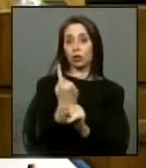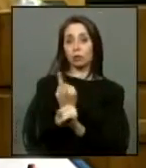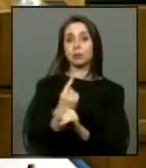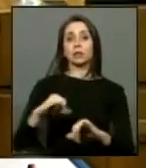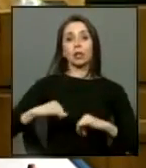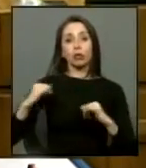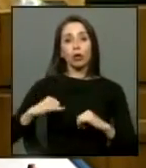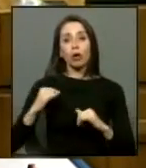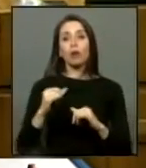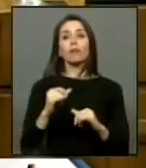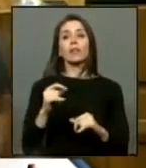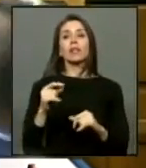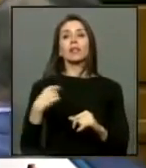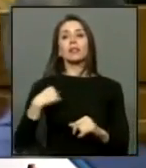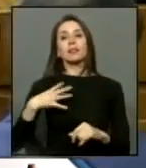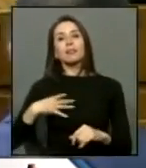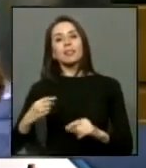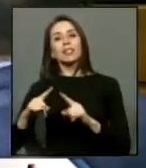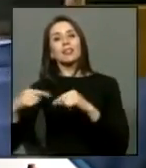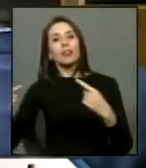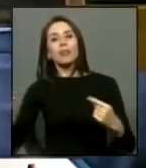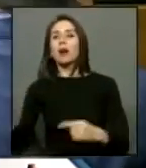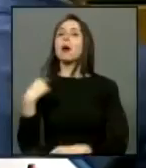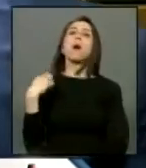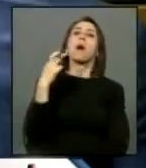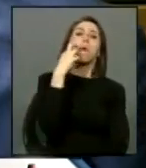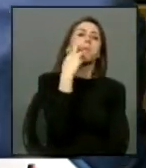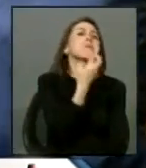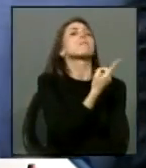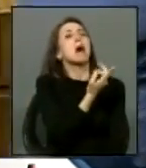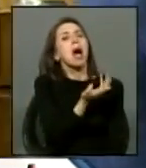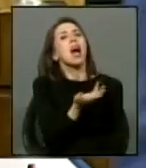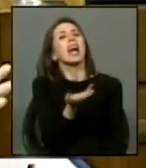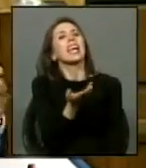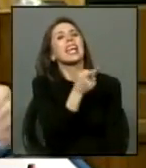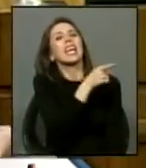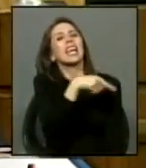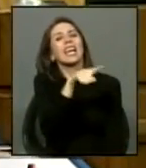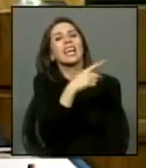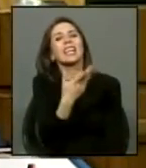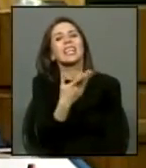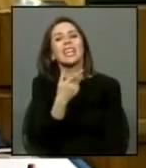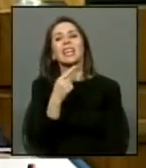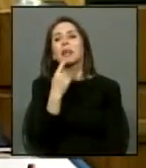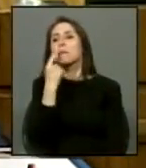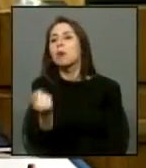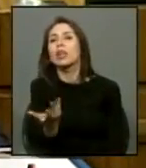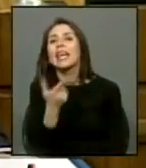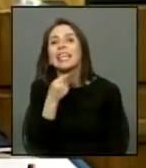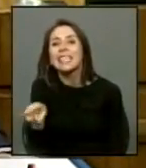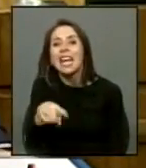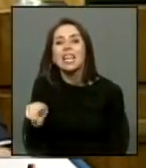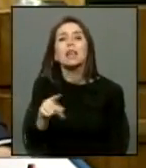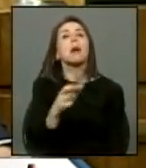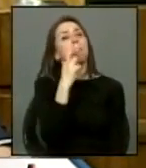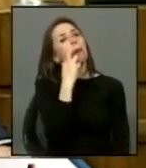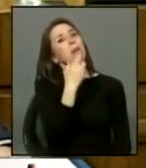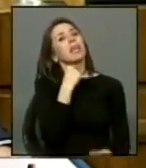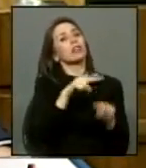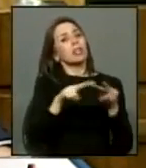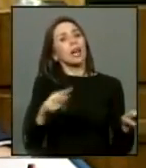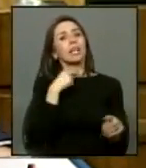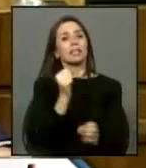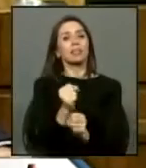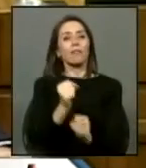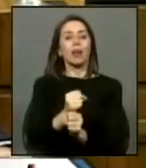juventud con los chiquillos de uno que se yo y le dice papá ¿qué es lo que quieren ustedes? pregunta papá queremos tranquilidad queremos trabajar